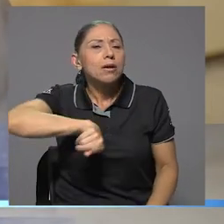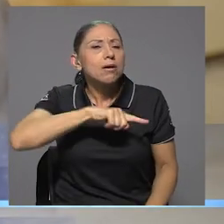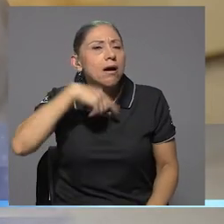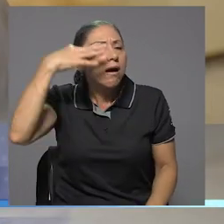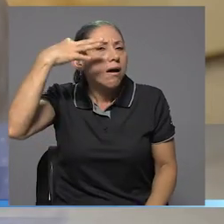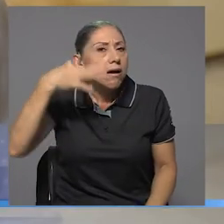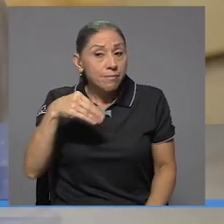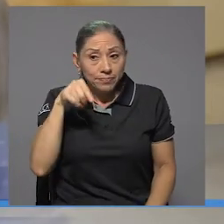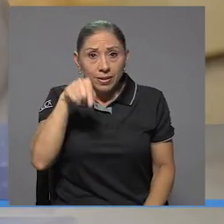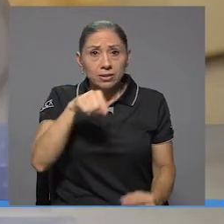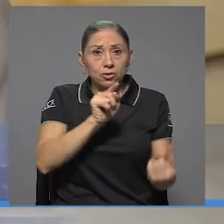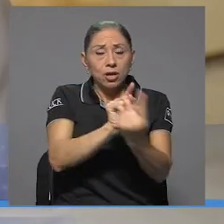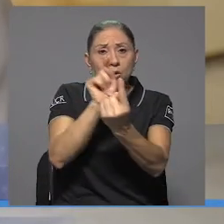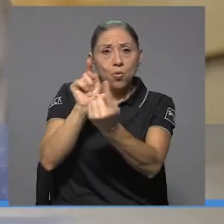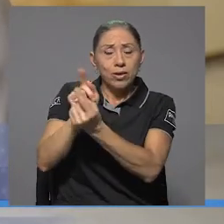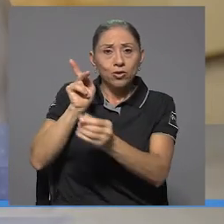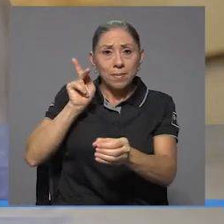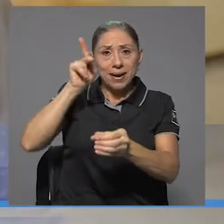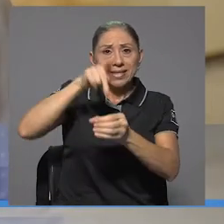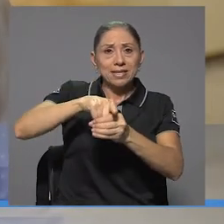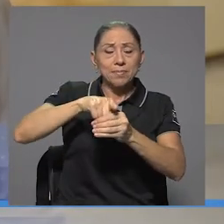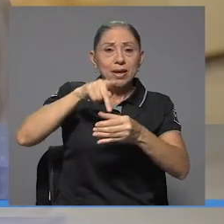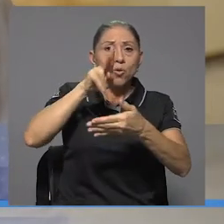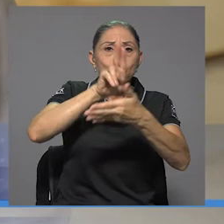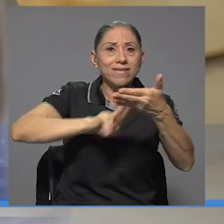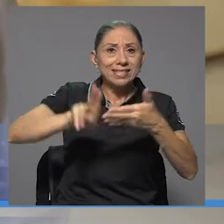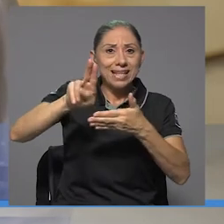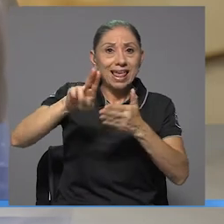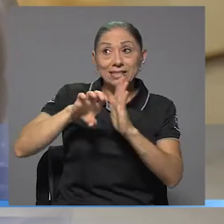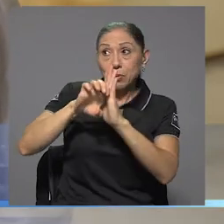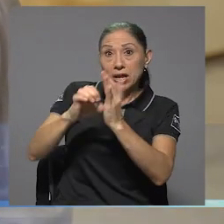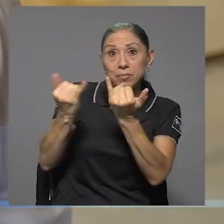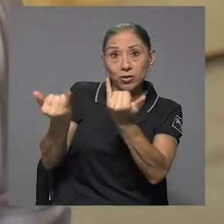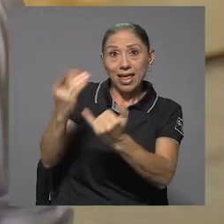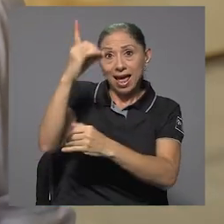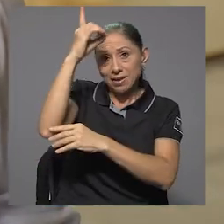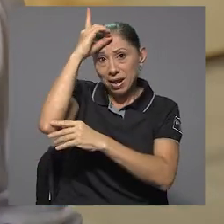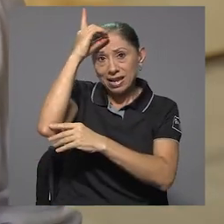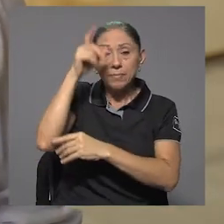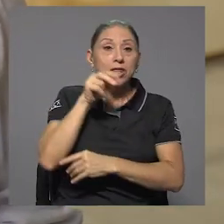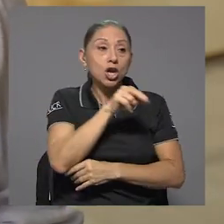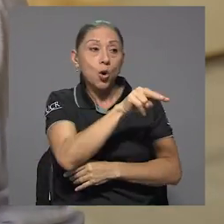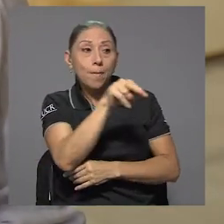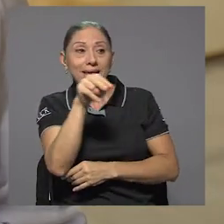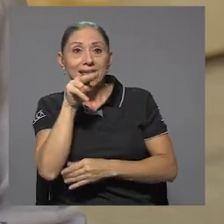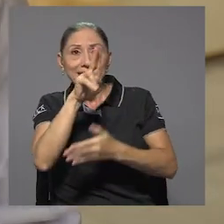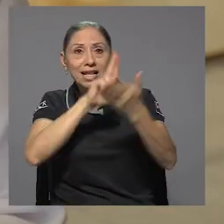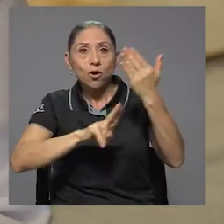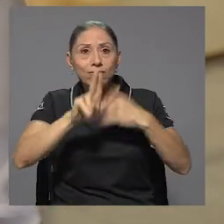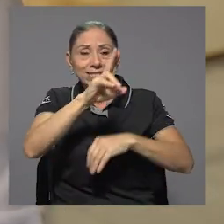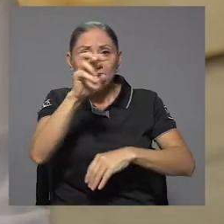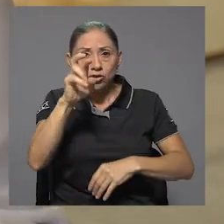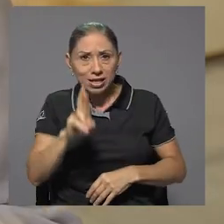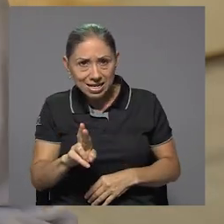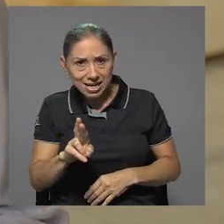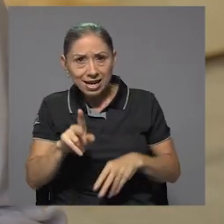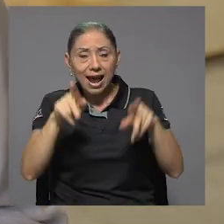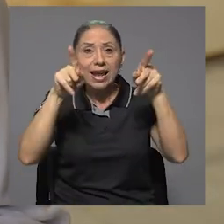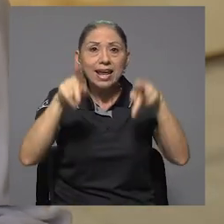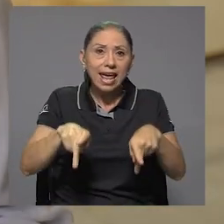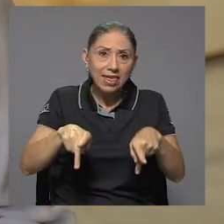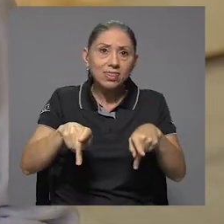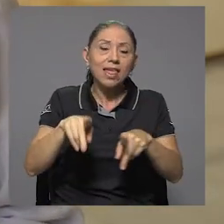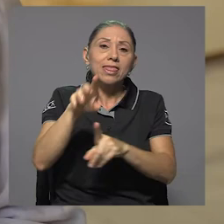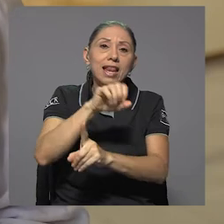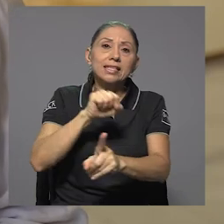donde participen universidades, en este caso de Alemania, compañeras de las universidades de Costa Rica, gente del